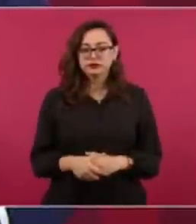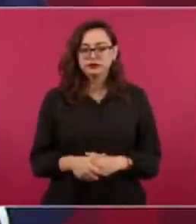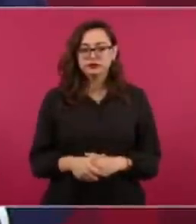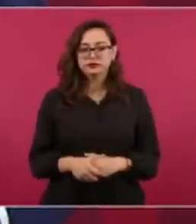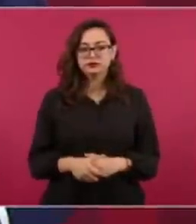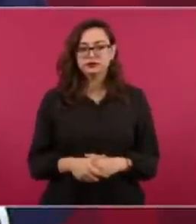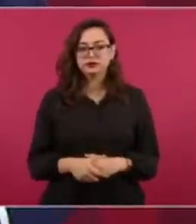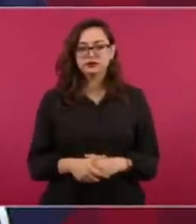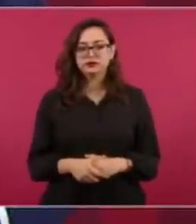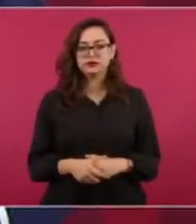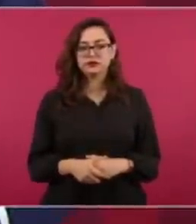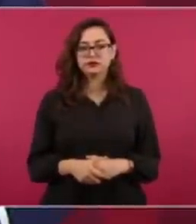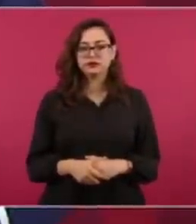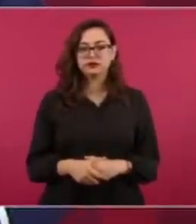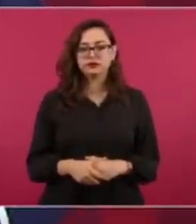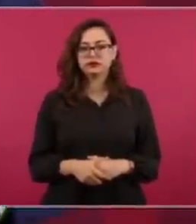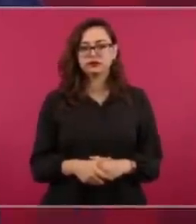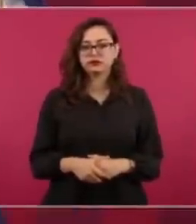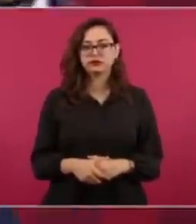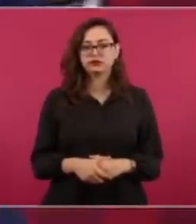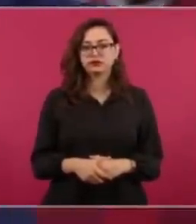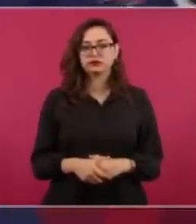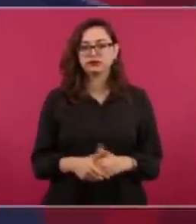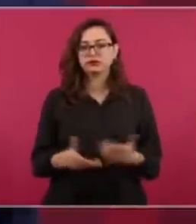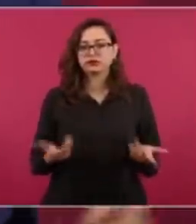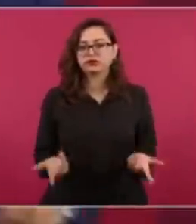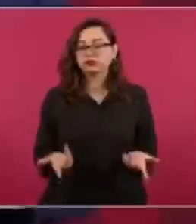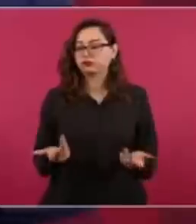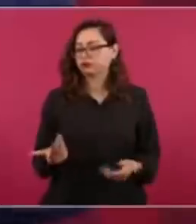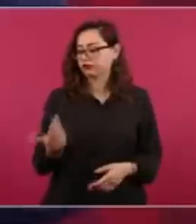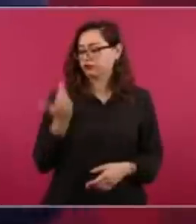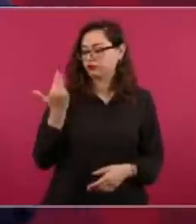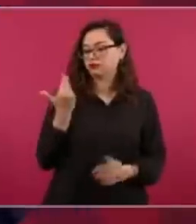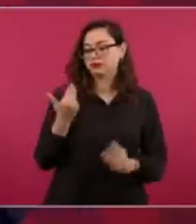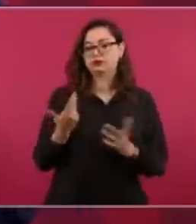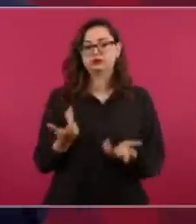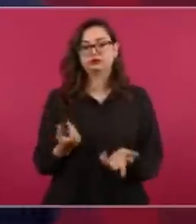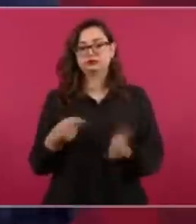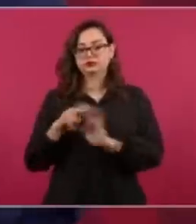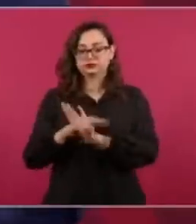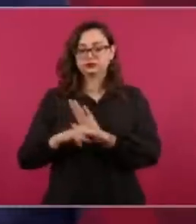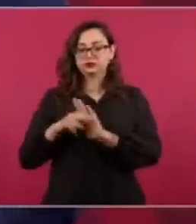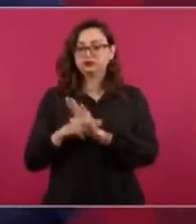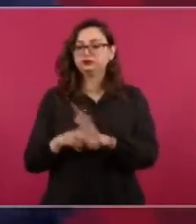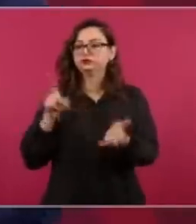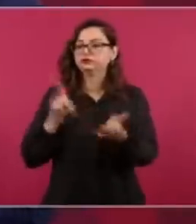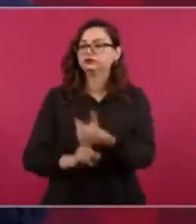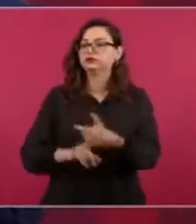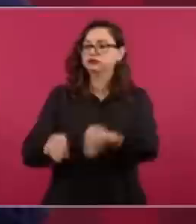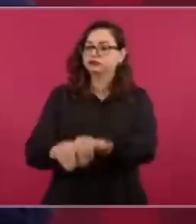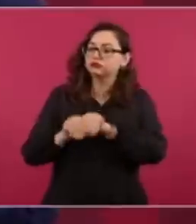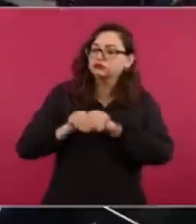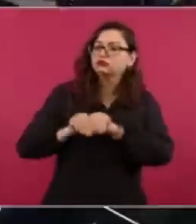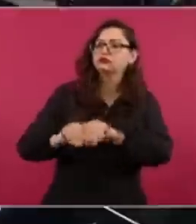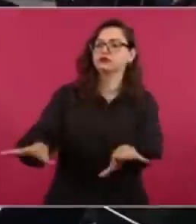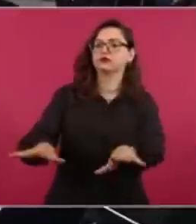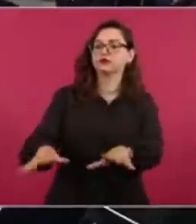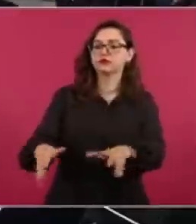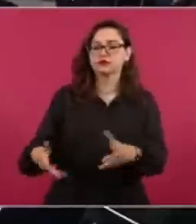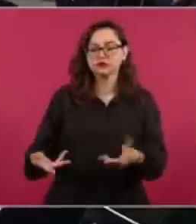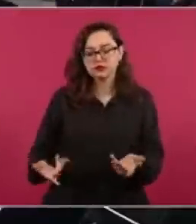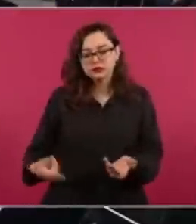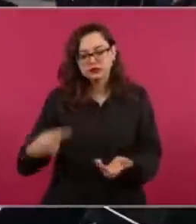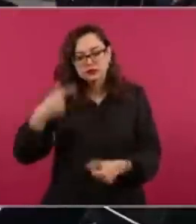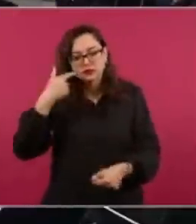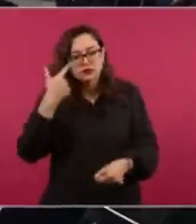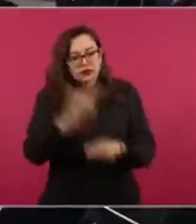todos esos personajes tuvieron que ver con